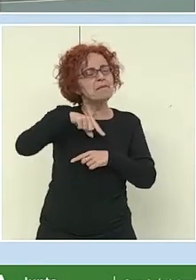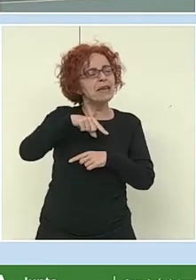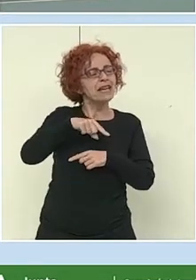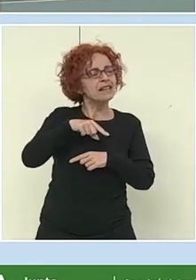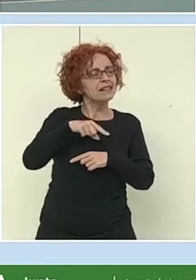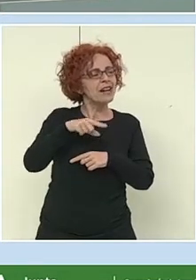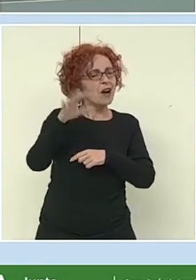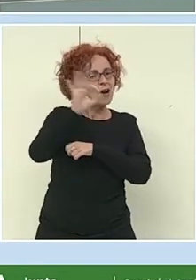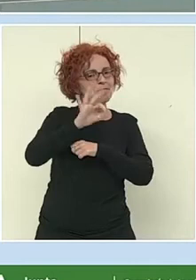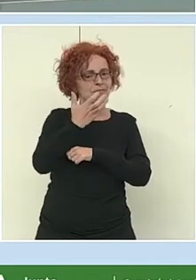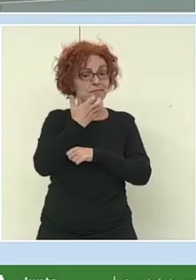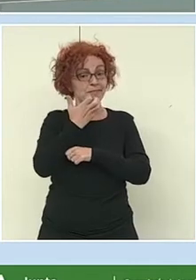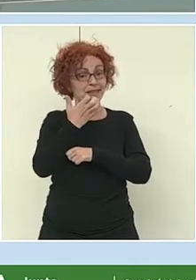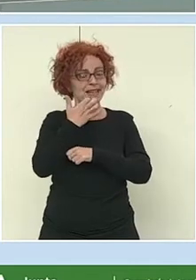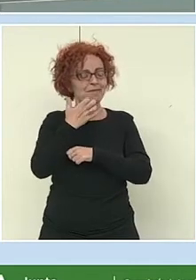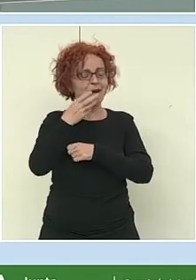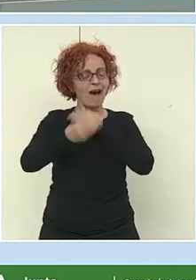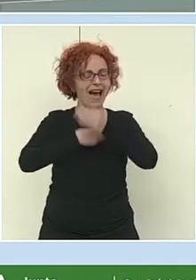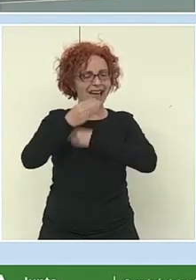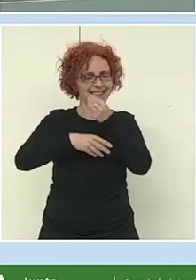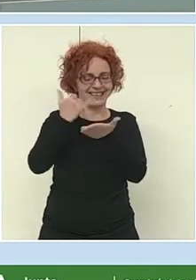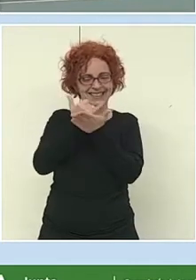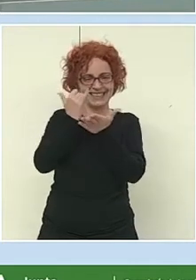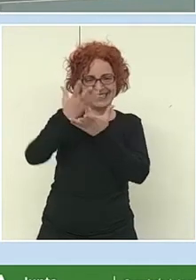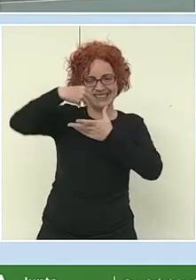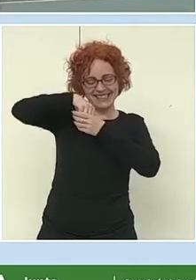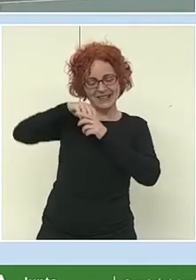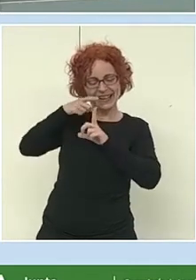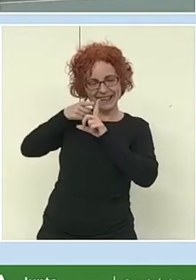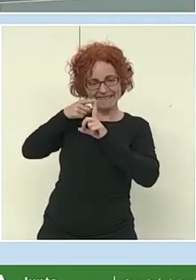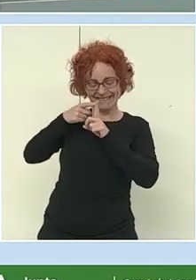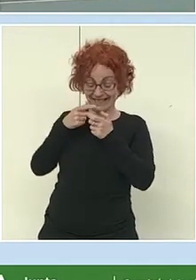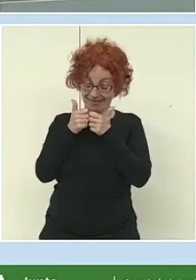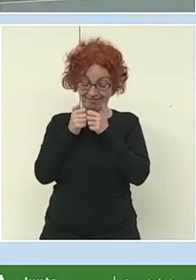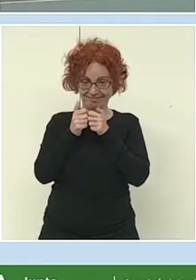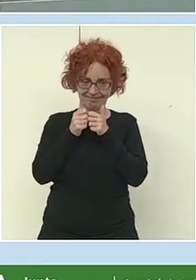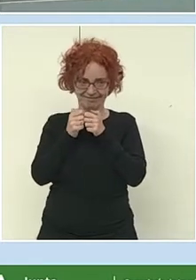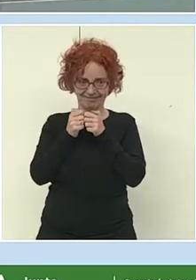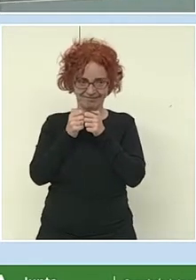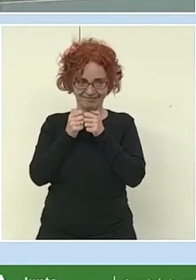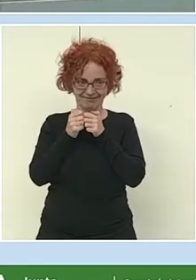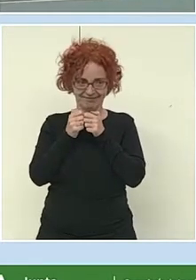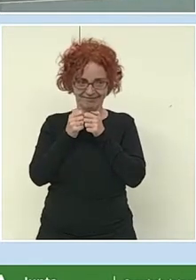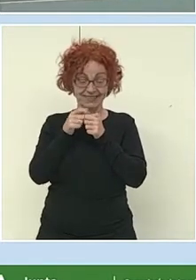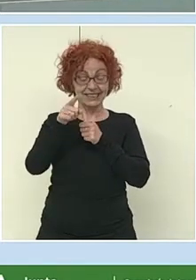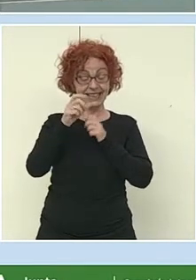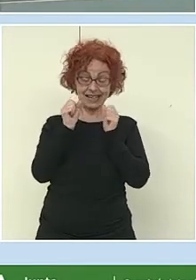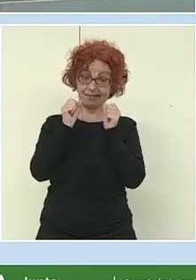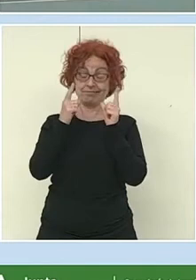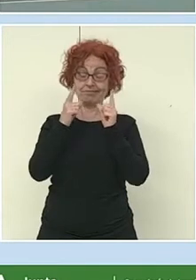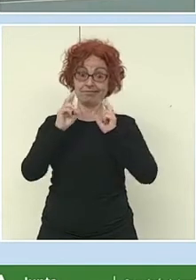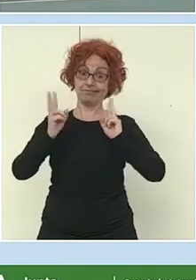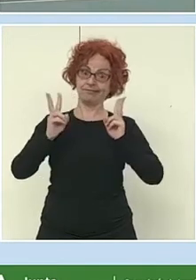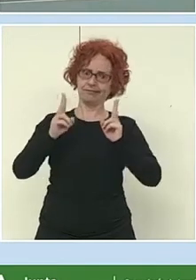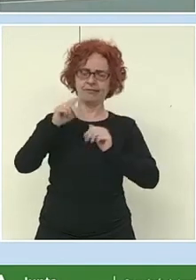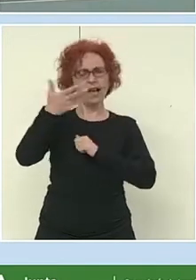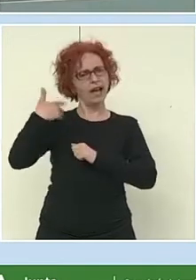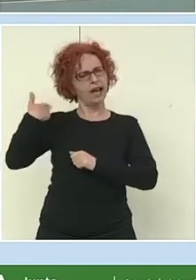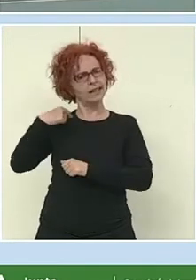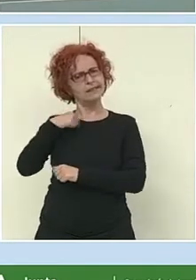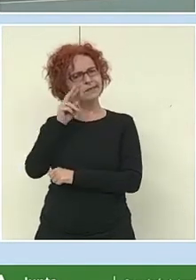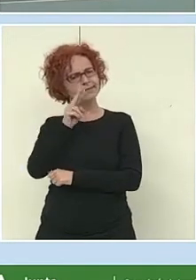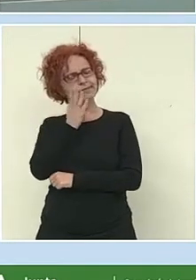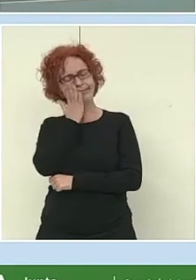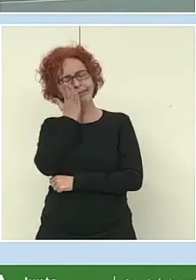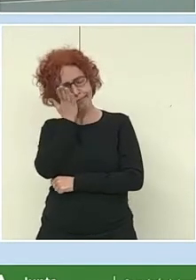Y dinamizar las clases en ese sentido. ¿A que ya se han espabilado ustedes un poco? ¿Sí, no? ¿Me